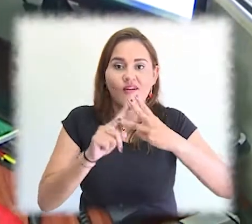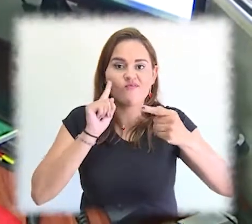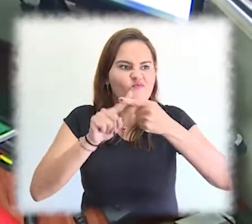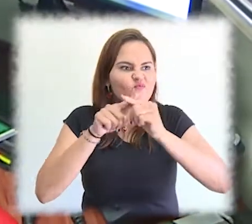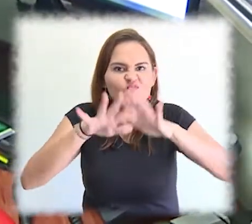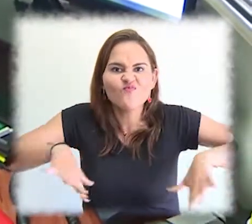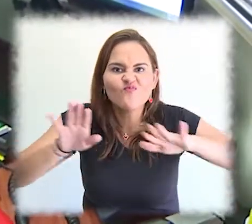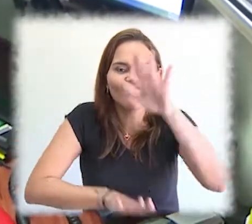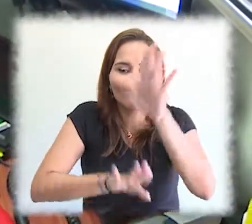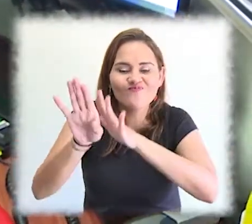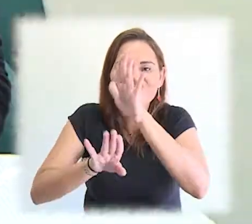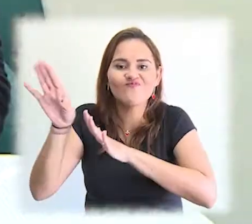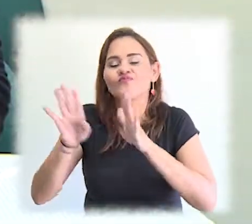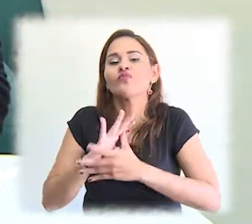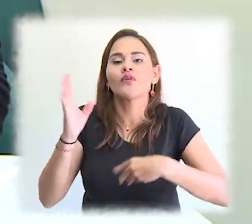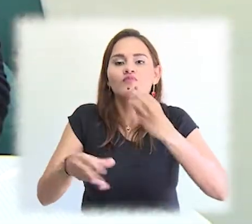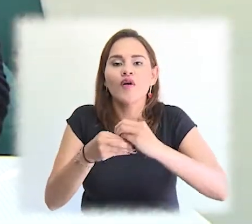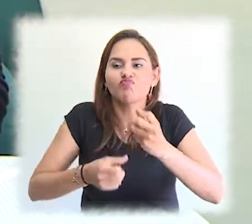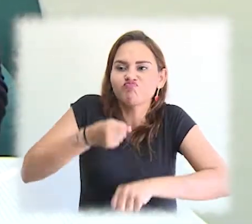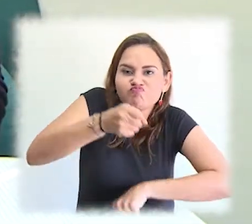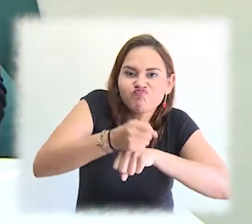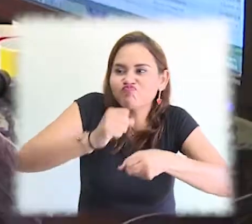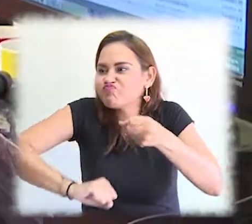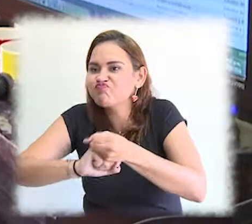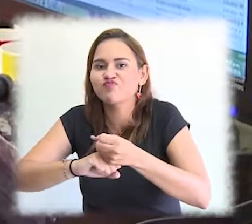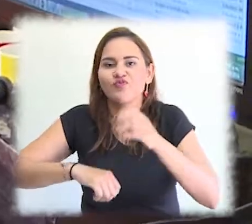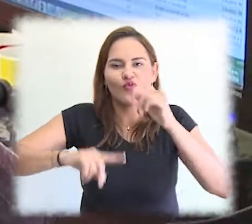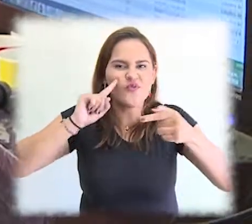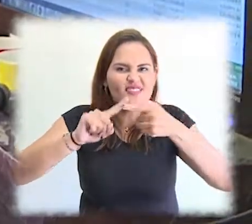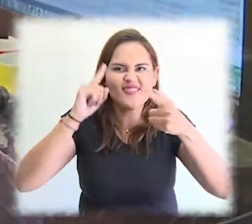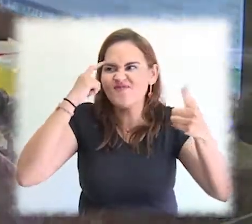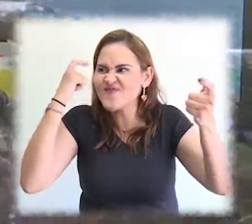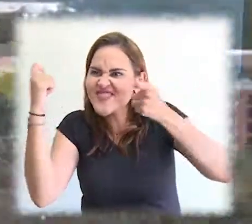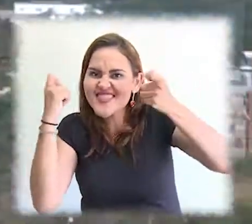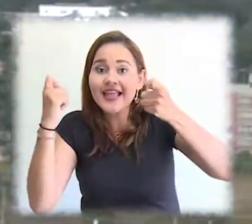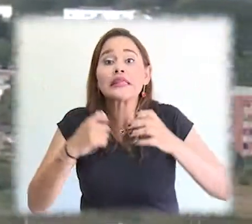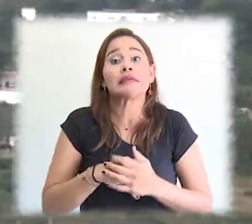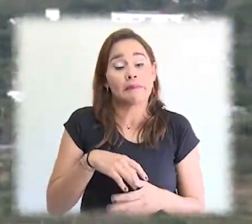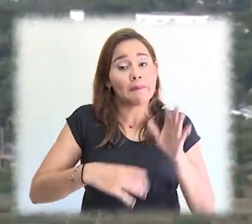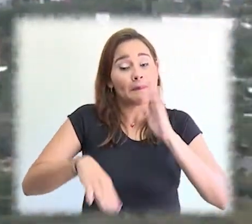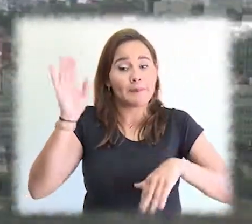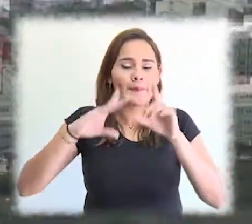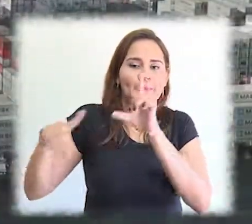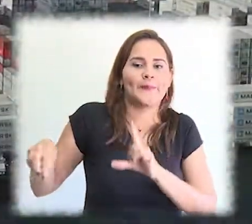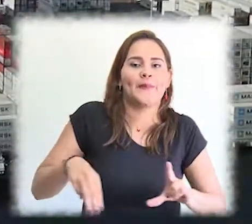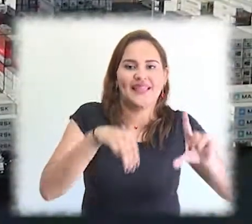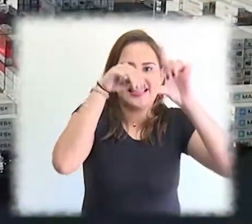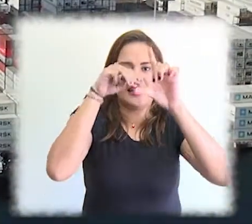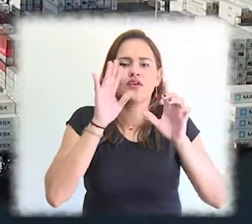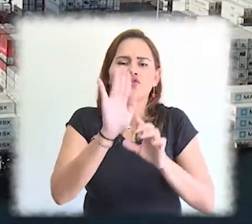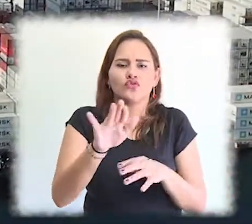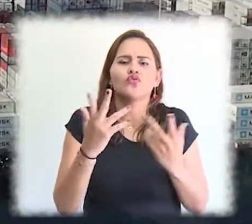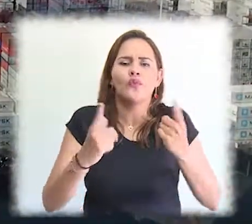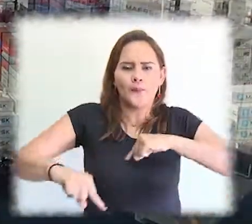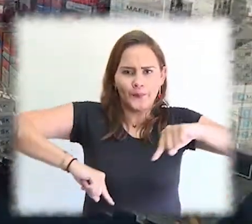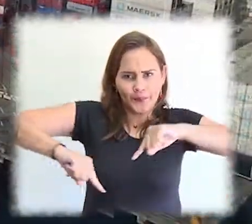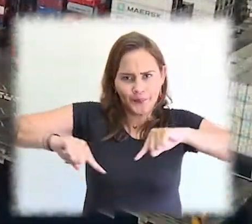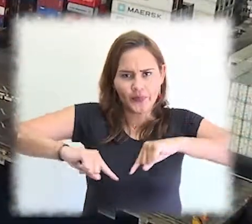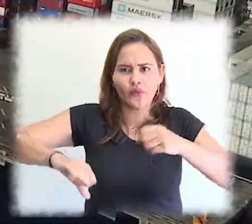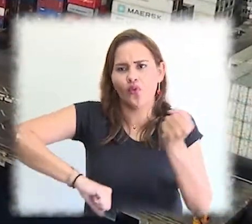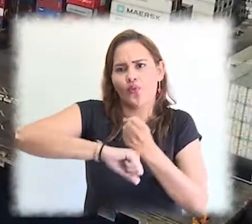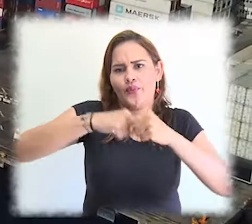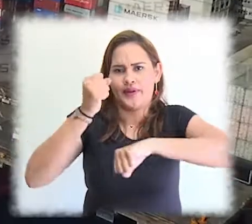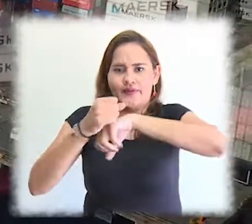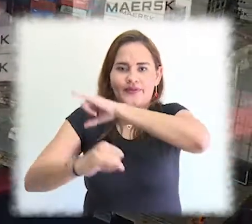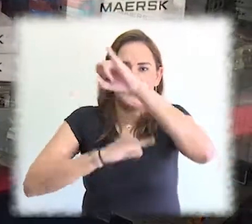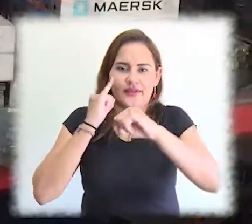finanzas, en formulación y gestión integral de proyectos, en gestión para el desarrollo territorial, especialización en cooperación internacional y